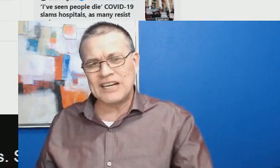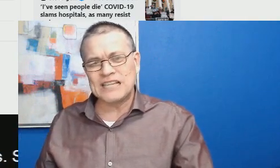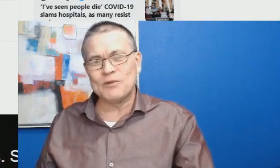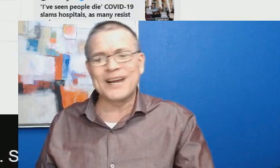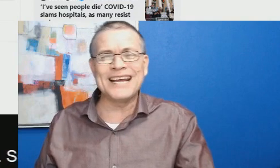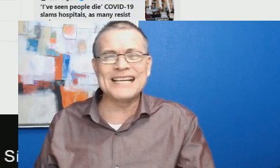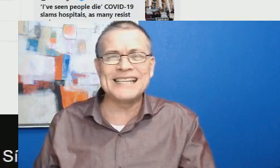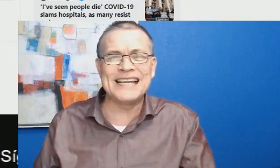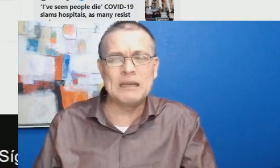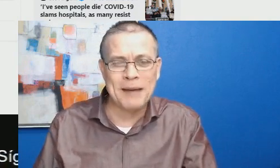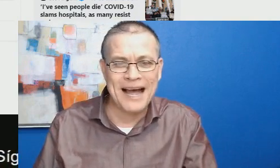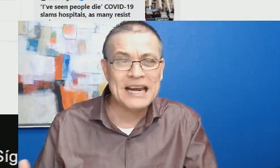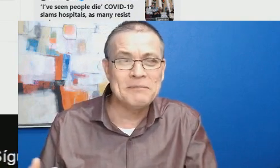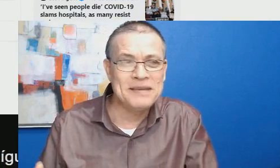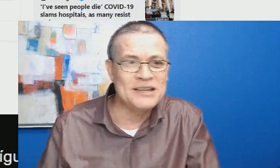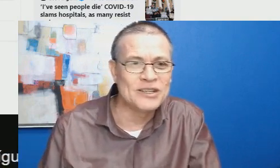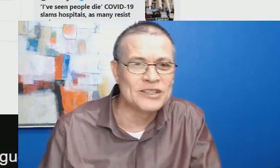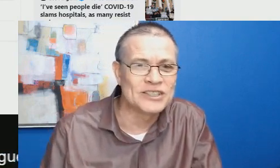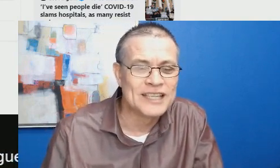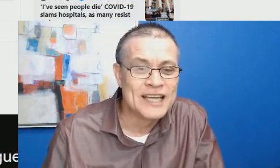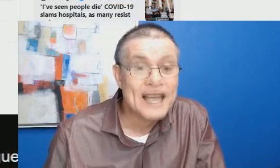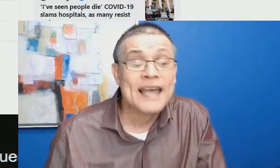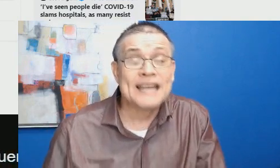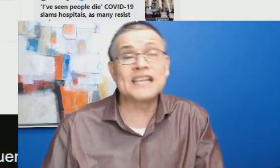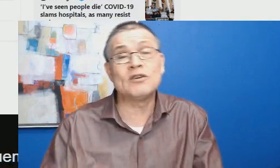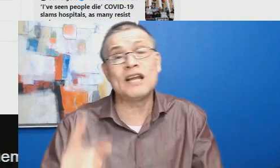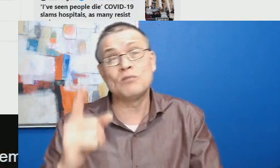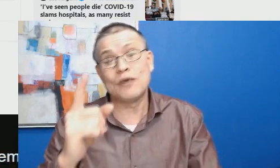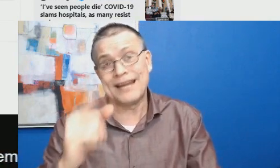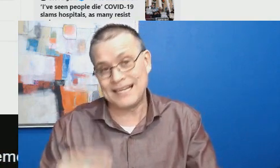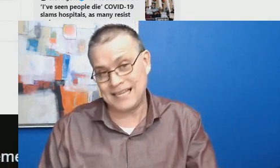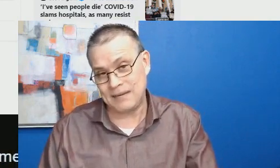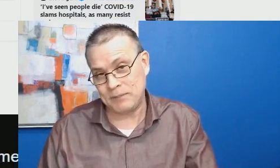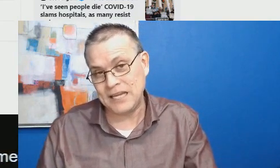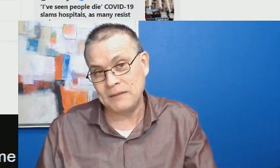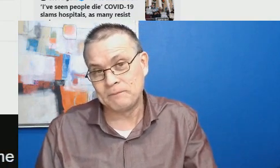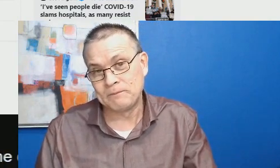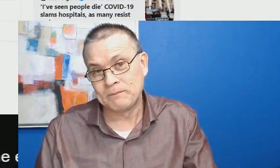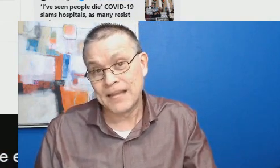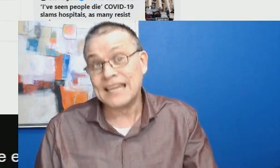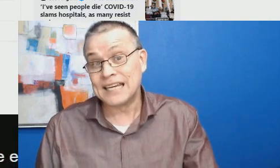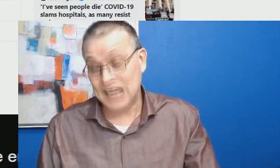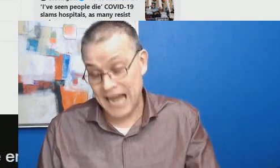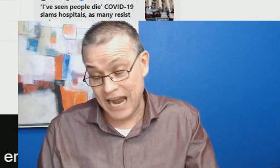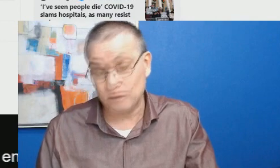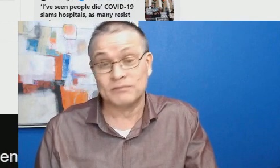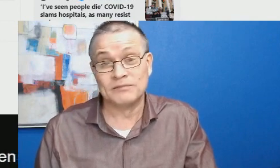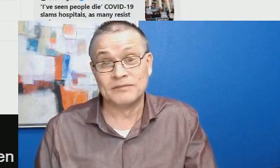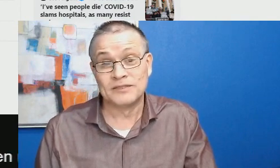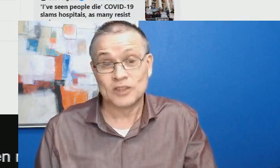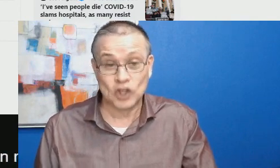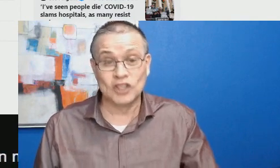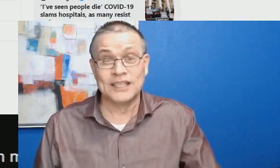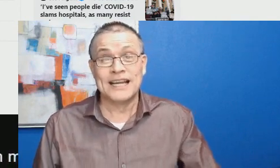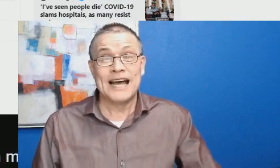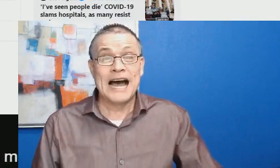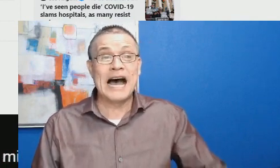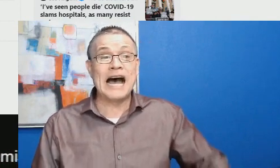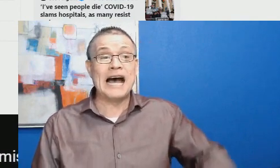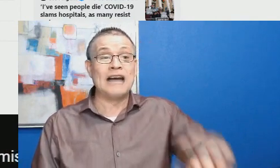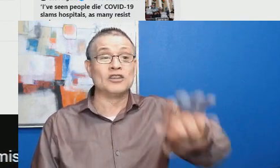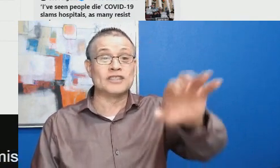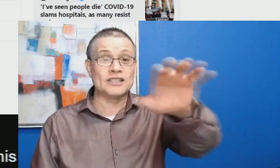Estas son las mujeres del pan, amigos. Estas son las mujeres del PRI. Y, claro, son